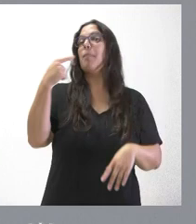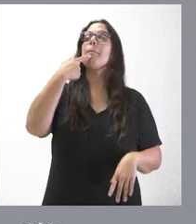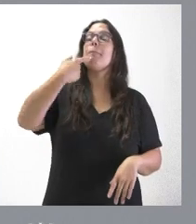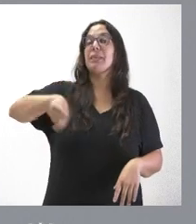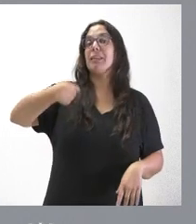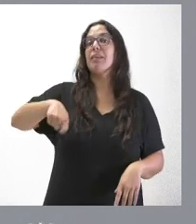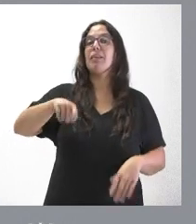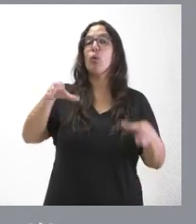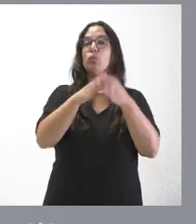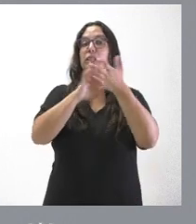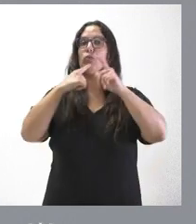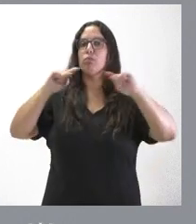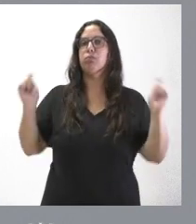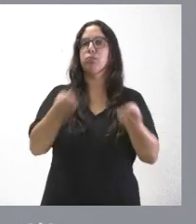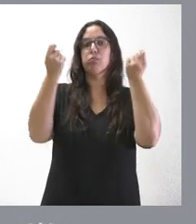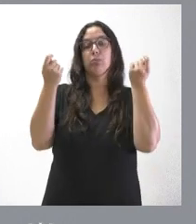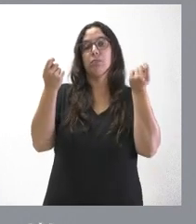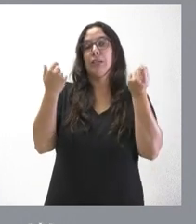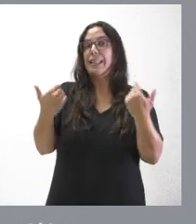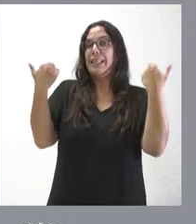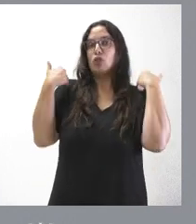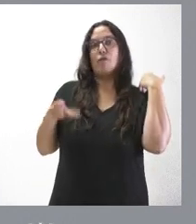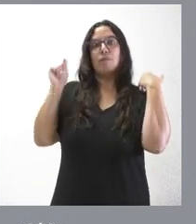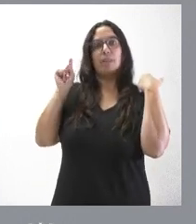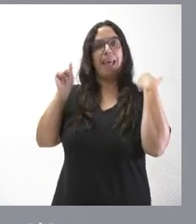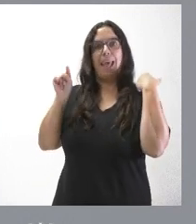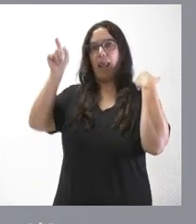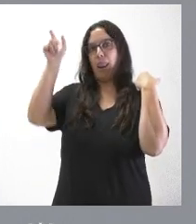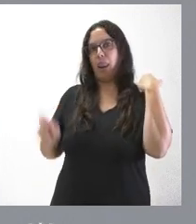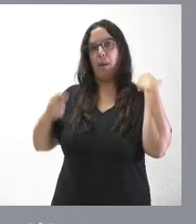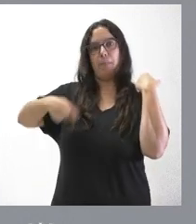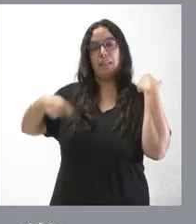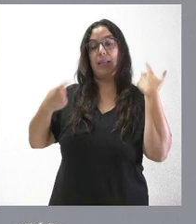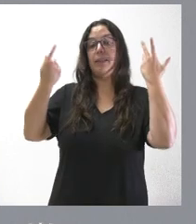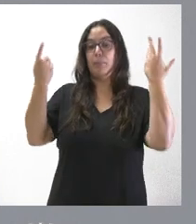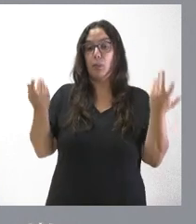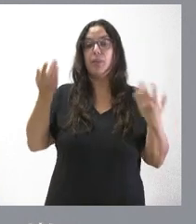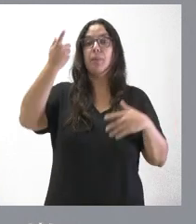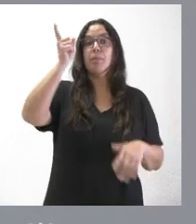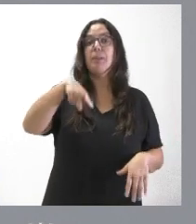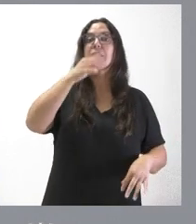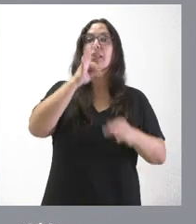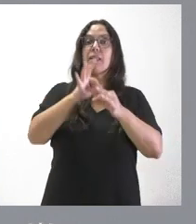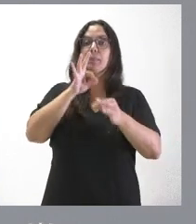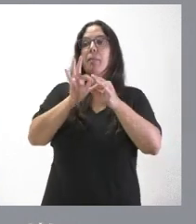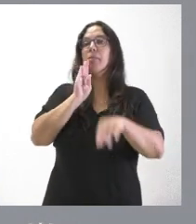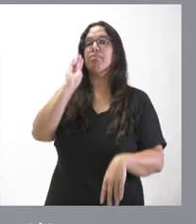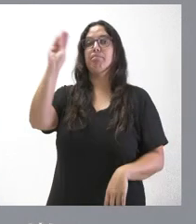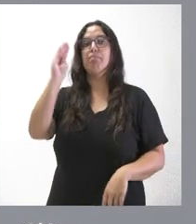de la Junta de Castilla. No es una potestad del presidente. En este mismo mes de septiembre va a dirigirse a las Cortes para